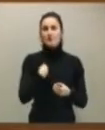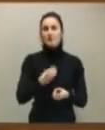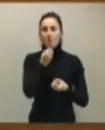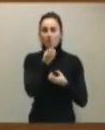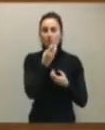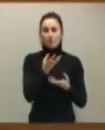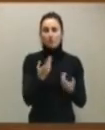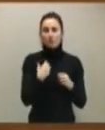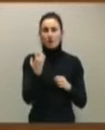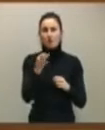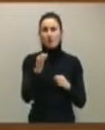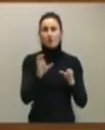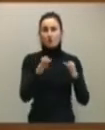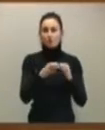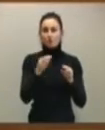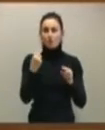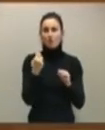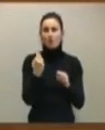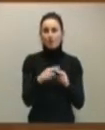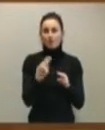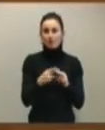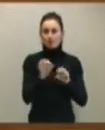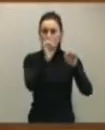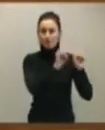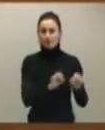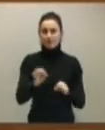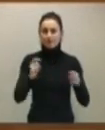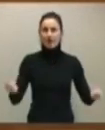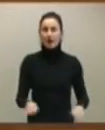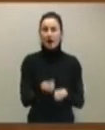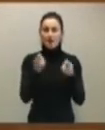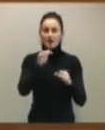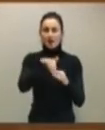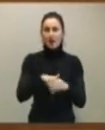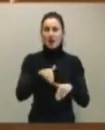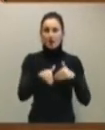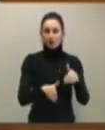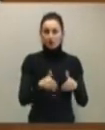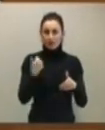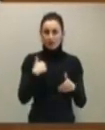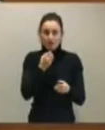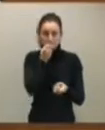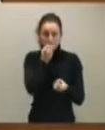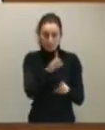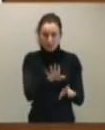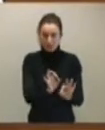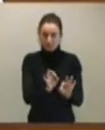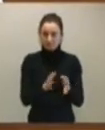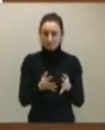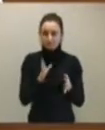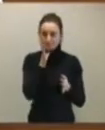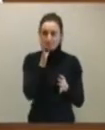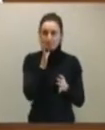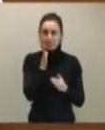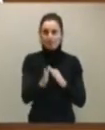que ha hecho esta defensa en campaña electoral y que lo ha llevado, además, al programa… Bueno, si es que lo hemos llevado, además, al